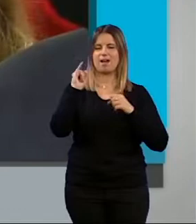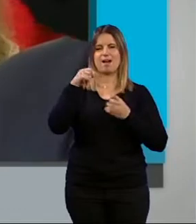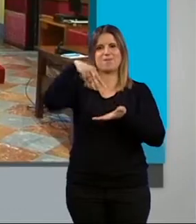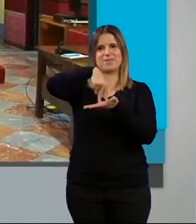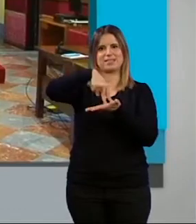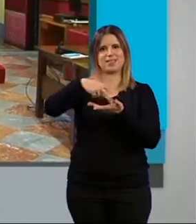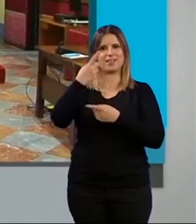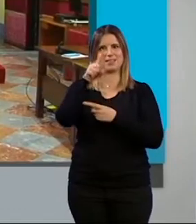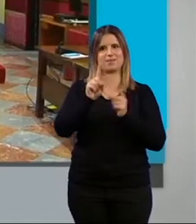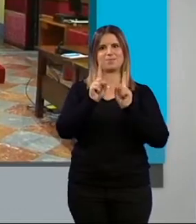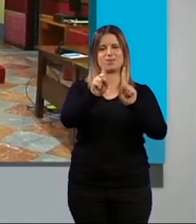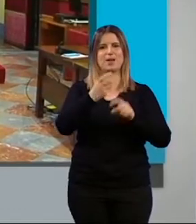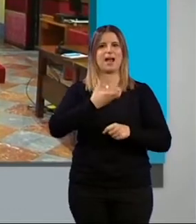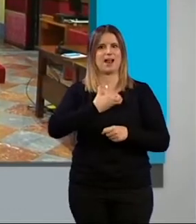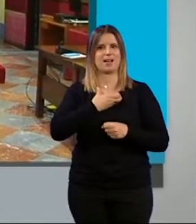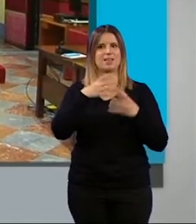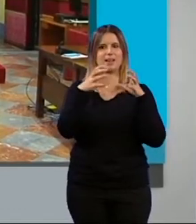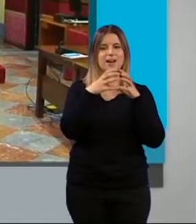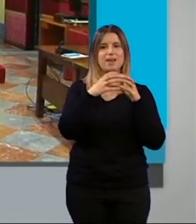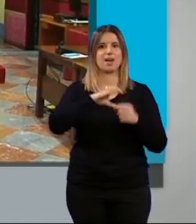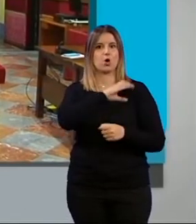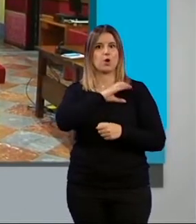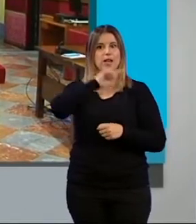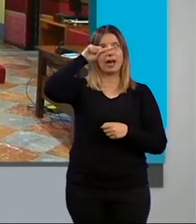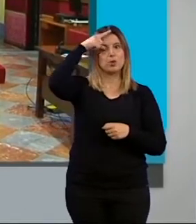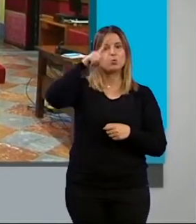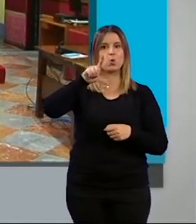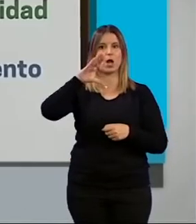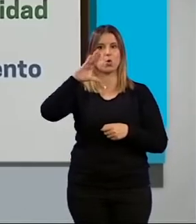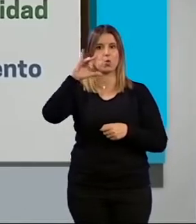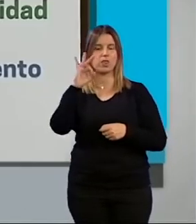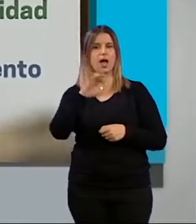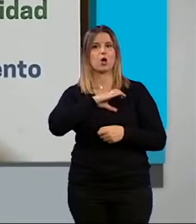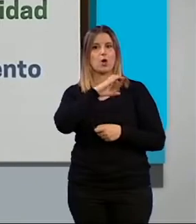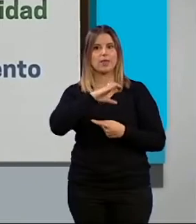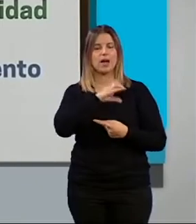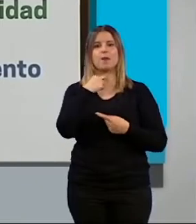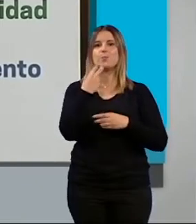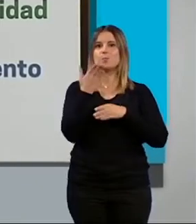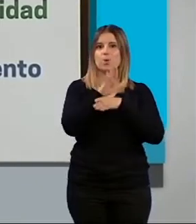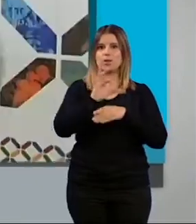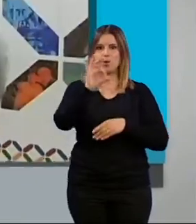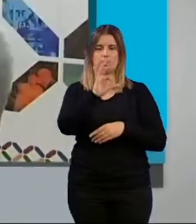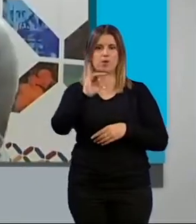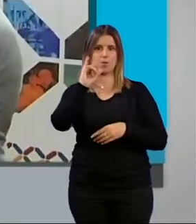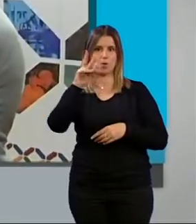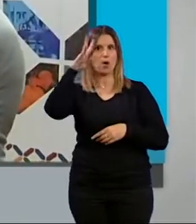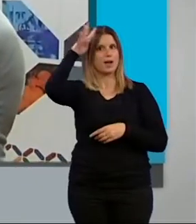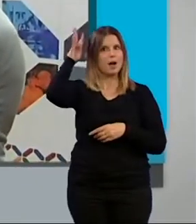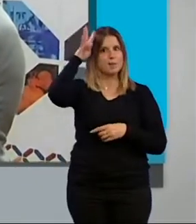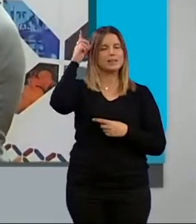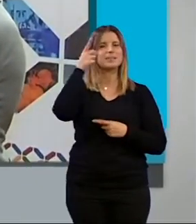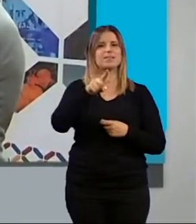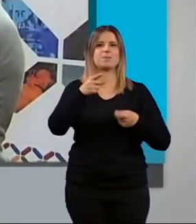presencia del alcalde de la ciudad Luis Salvador la concejala de Cultura Lucía Garrido el concejal y portavoz de Podemos Izquierda Unida Antonio Cambril